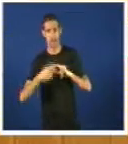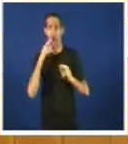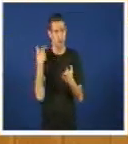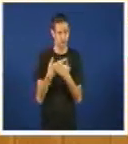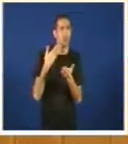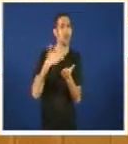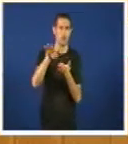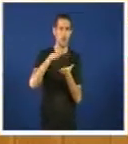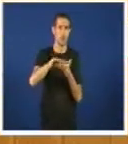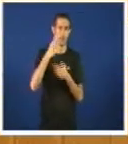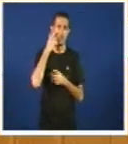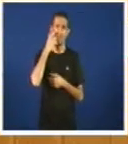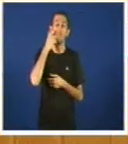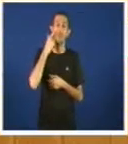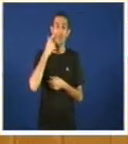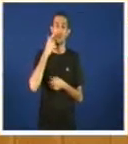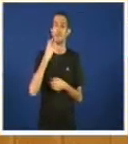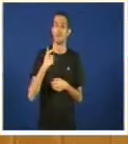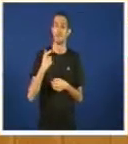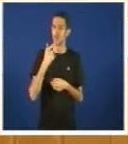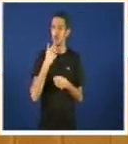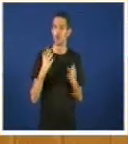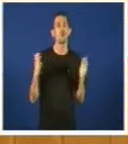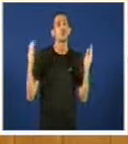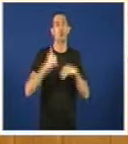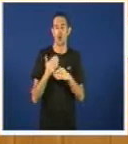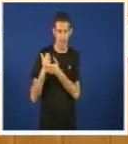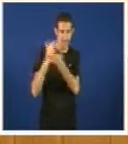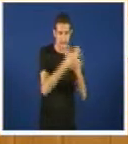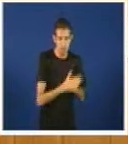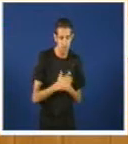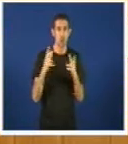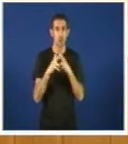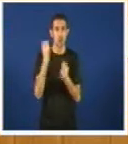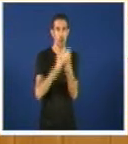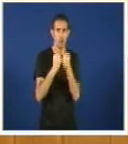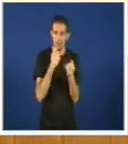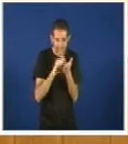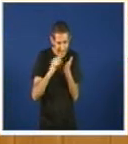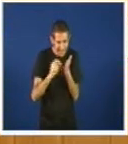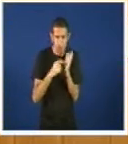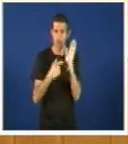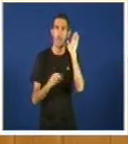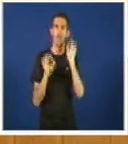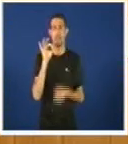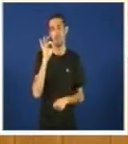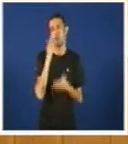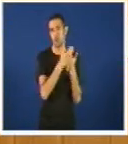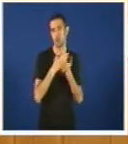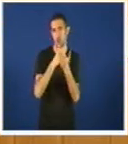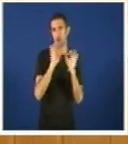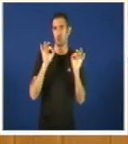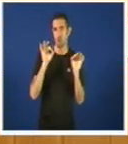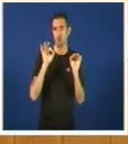ver miren non hai ningún estudo socioeconómico serio non hai ningún estudo